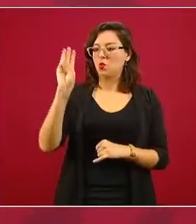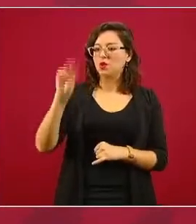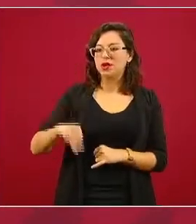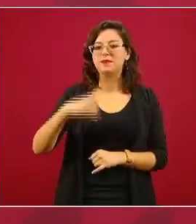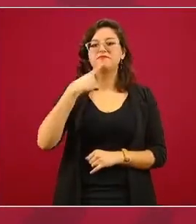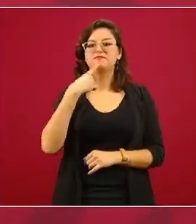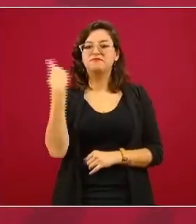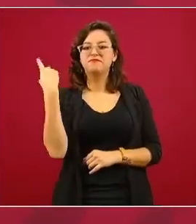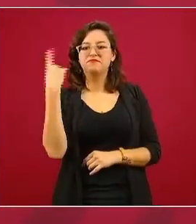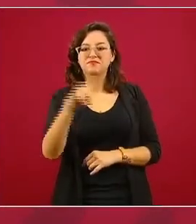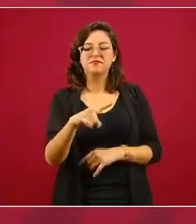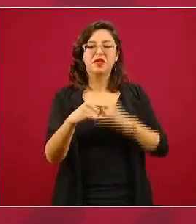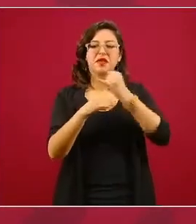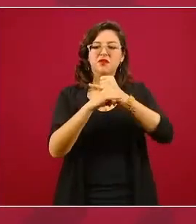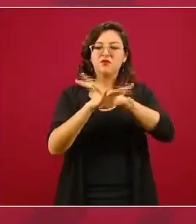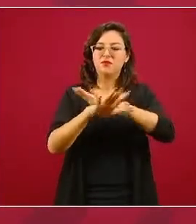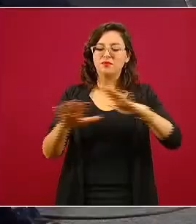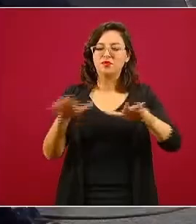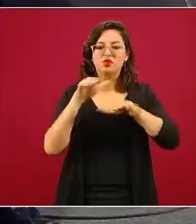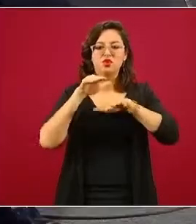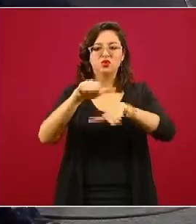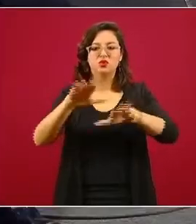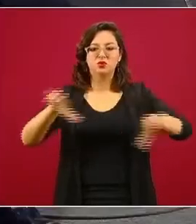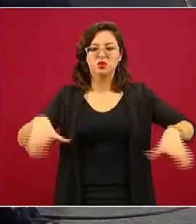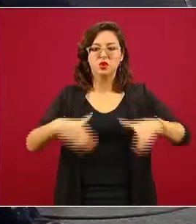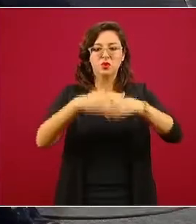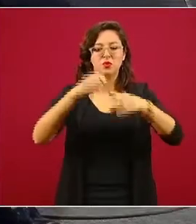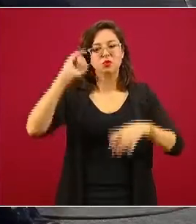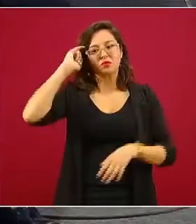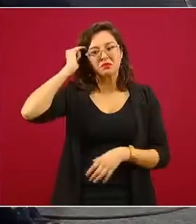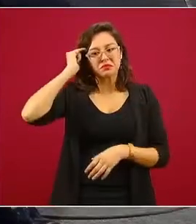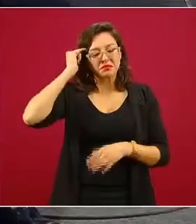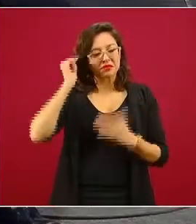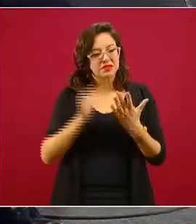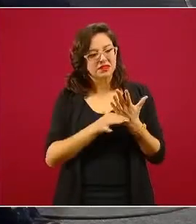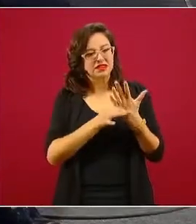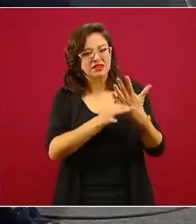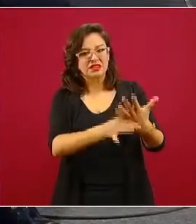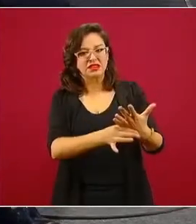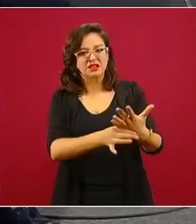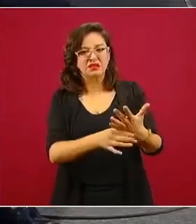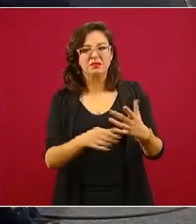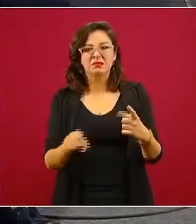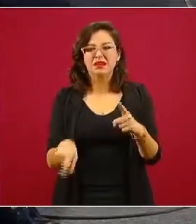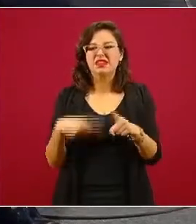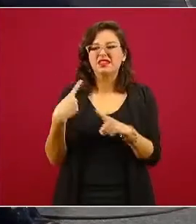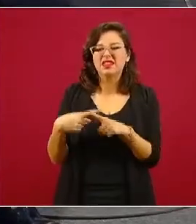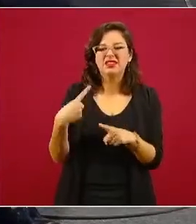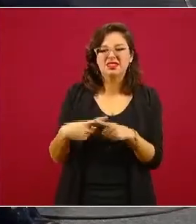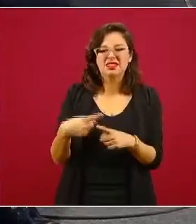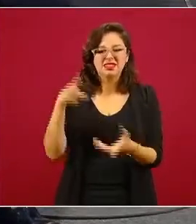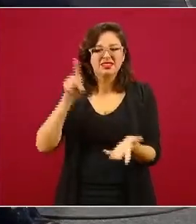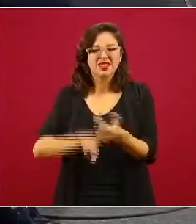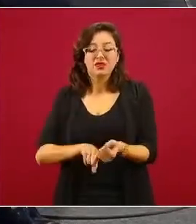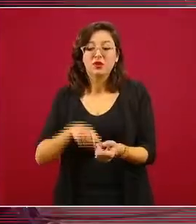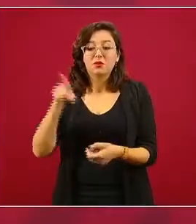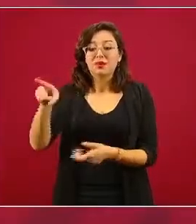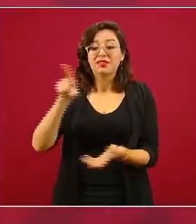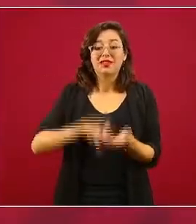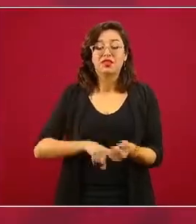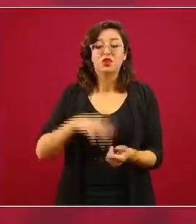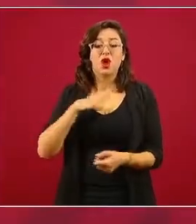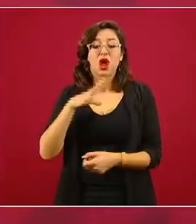están dando la información sobre comunidades indígenas, ¿quién de la UNAM? La UNAM tiene 400